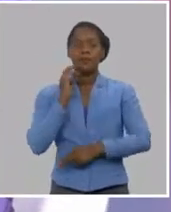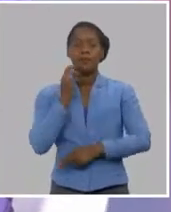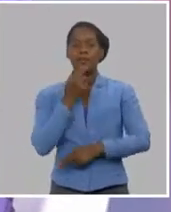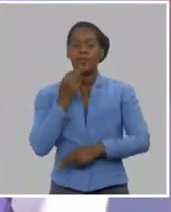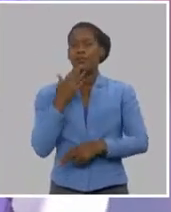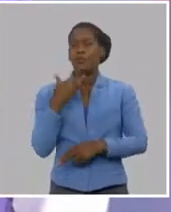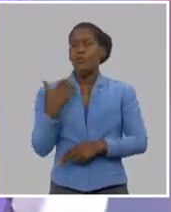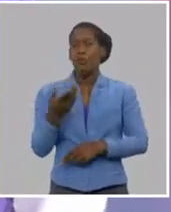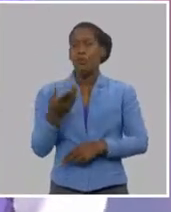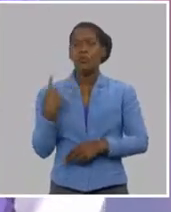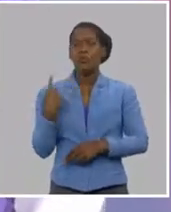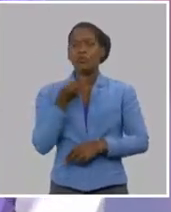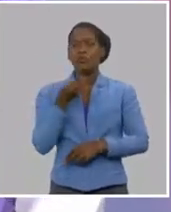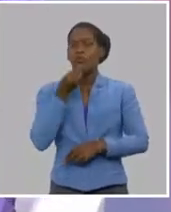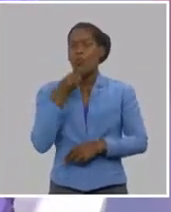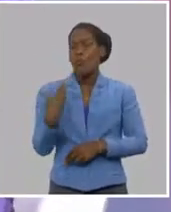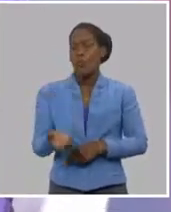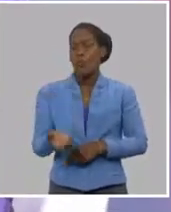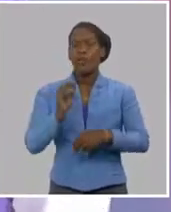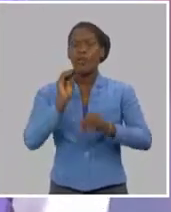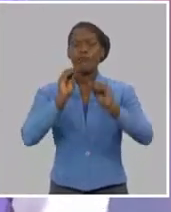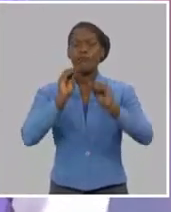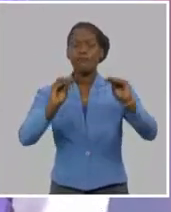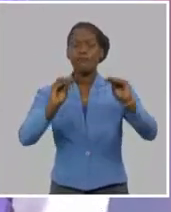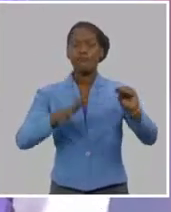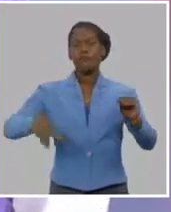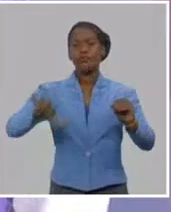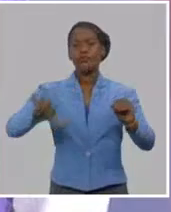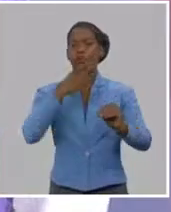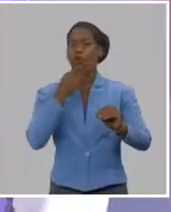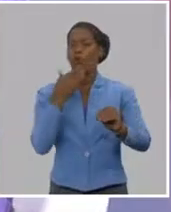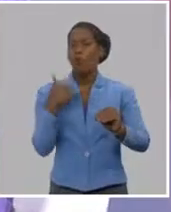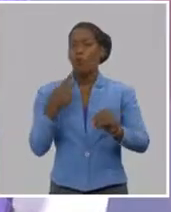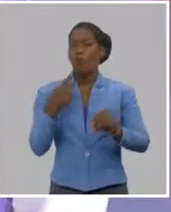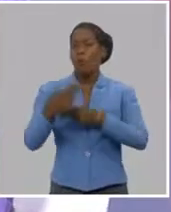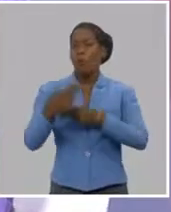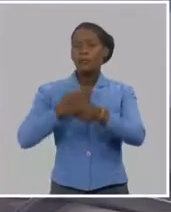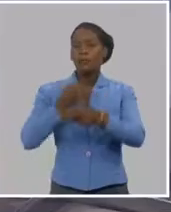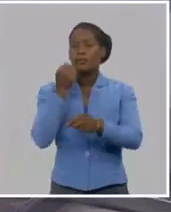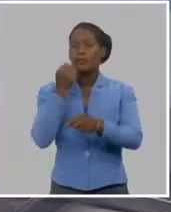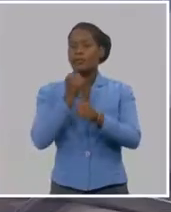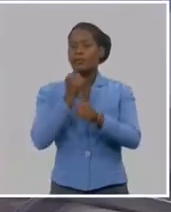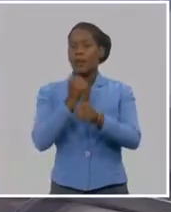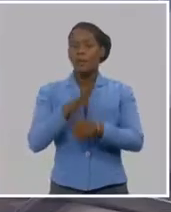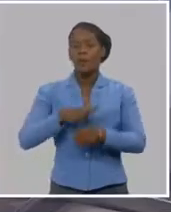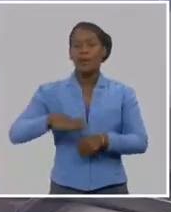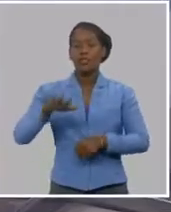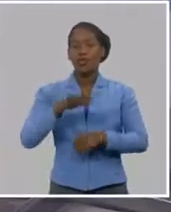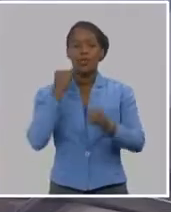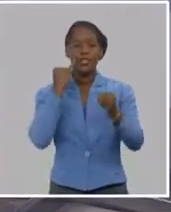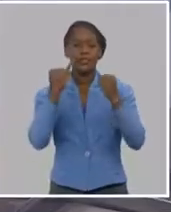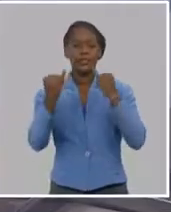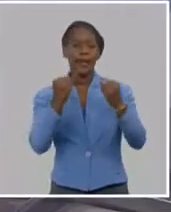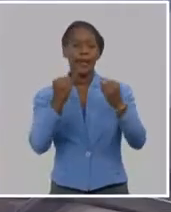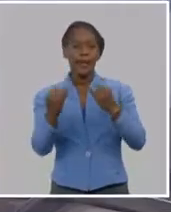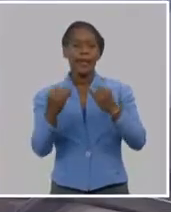y atraparlos. ¿Cómo es ese trabajo en el Movimiento Juvenil Martiano? ¿Cómo se acercan a las nuevas tecnologías?